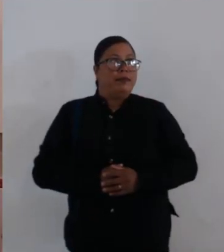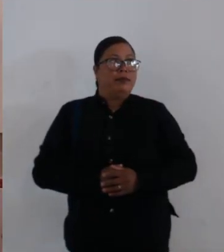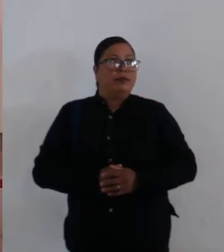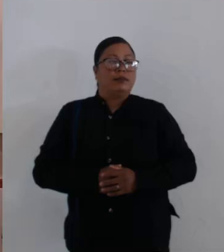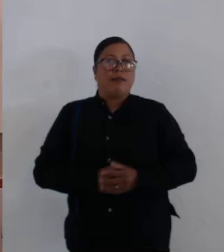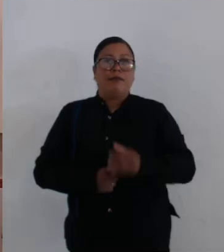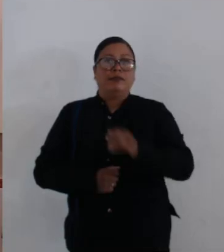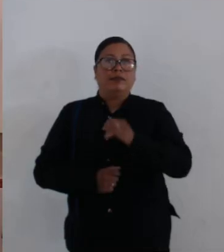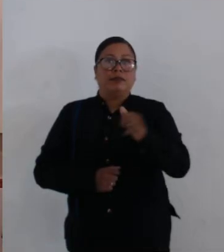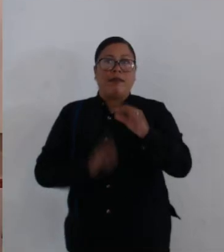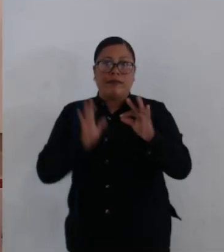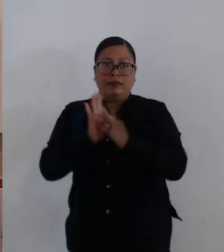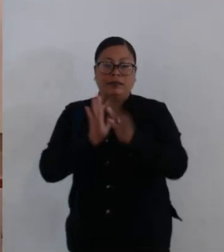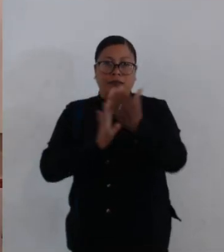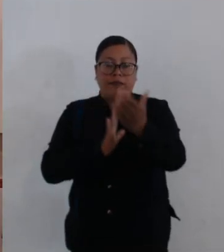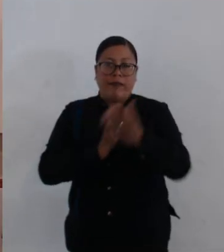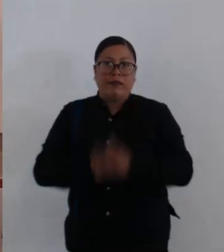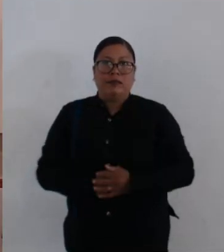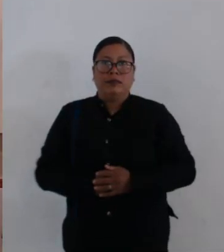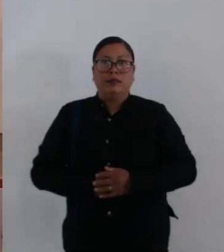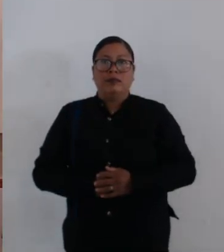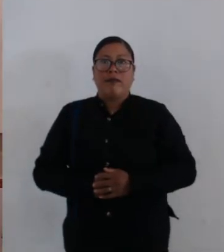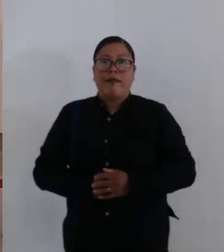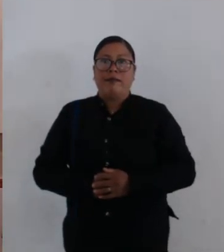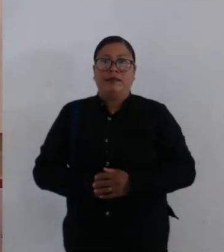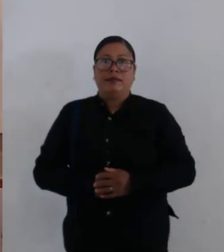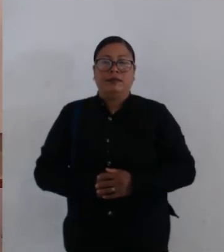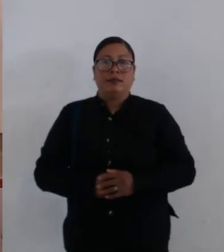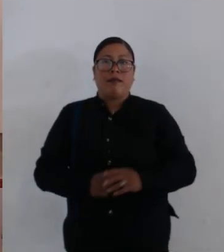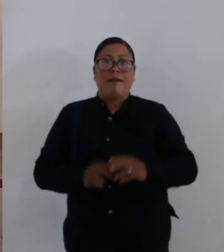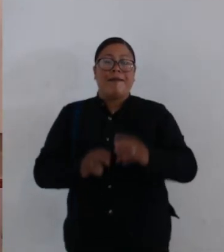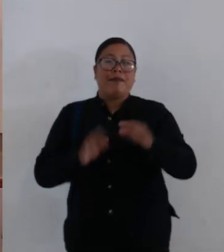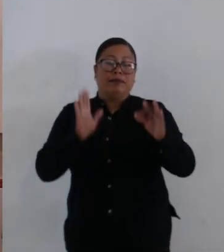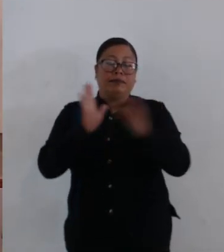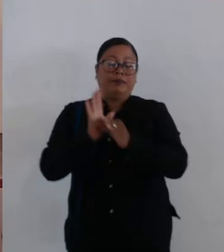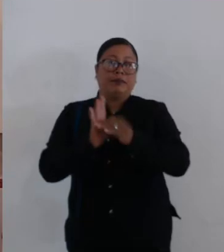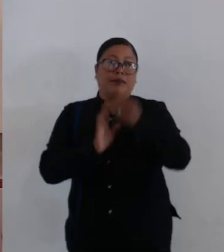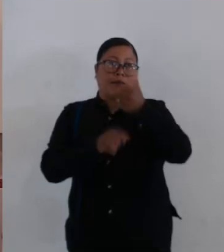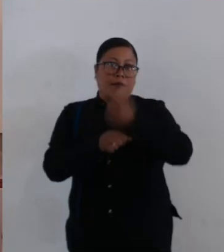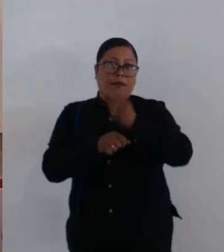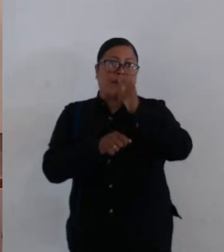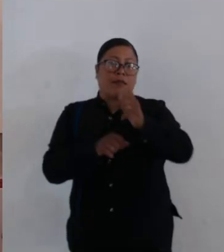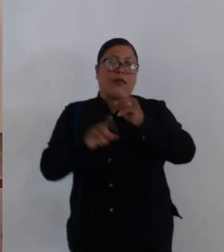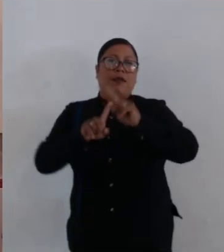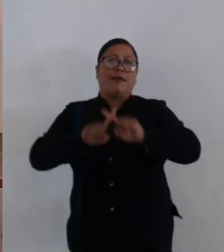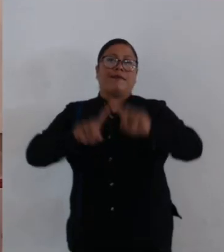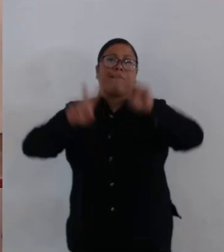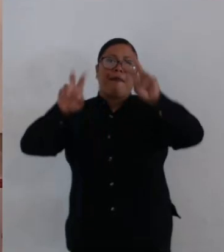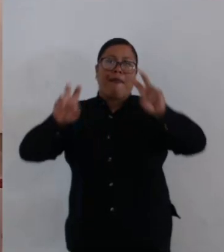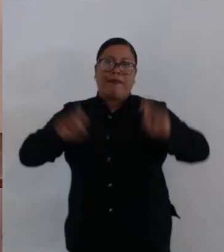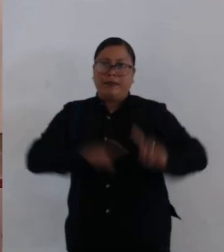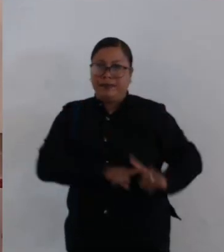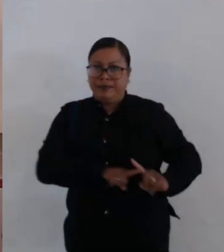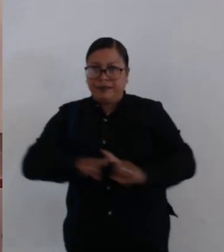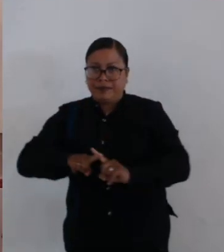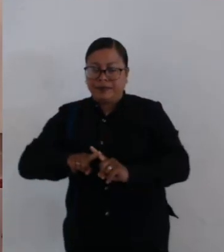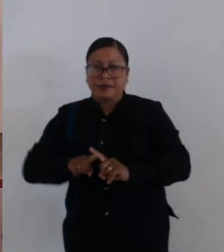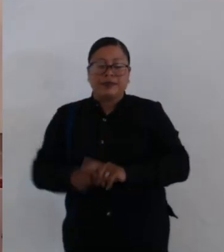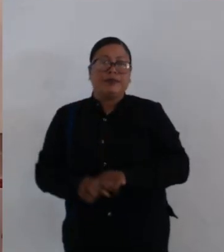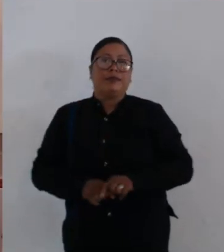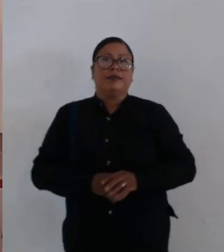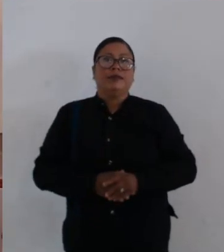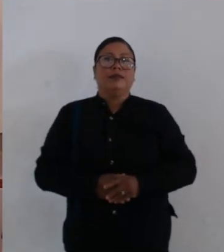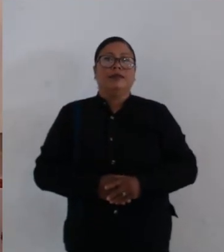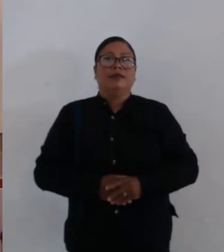Continúe con el siguiente punto del orden del día. Con su permiso, el punto sexto del orden del día es el relativo al tema de asuntos generales.